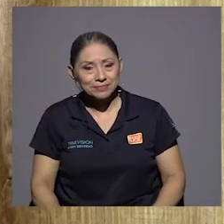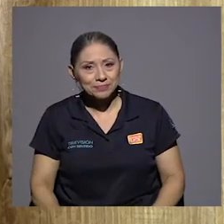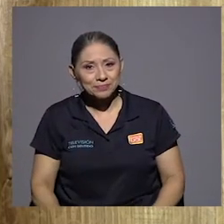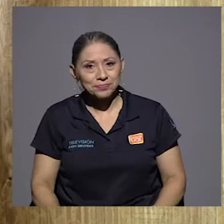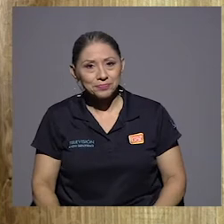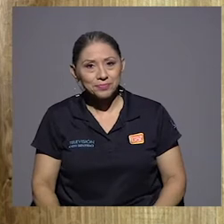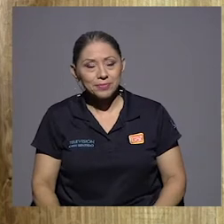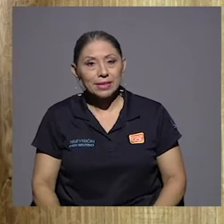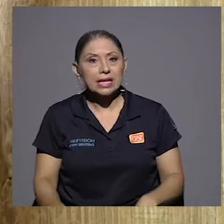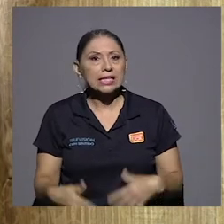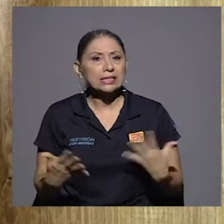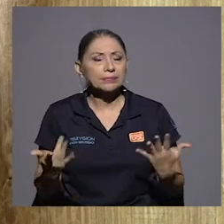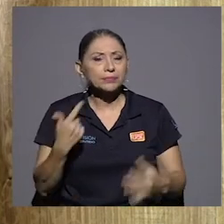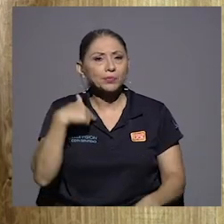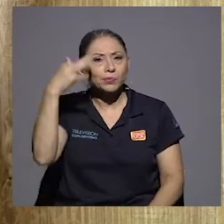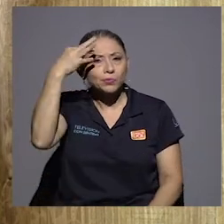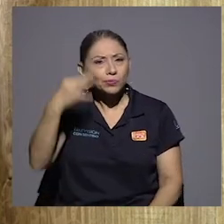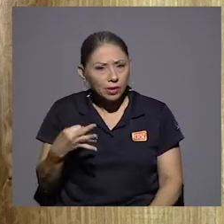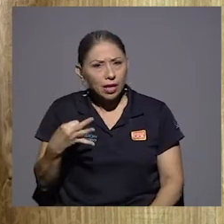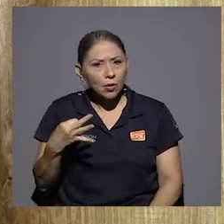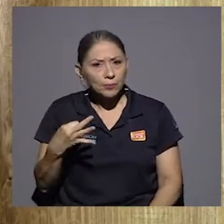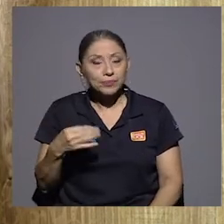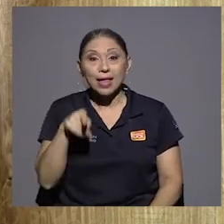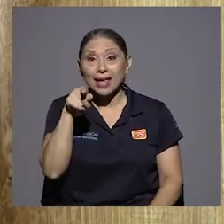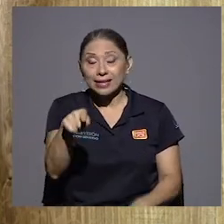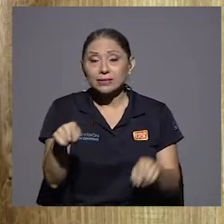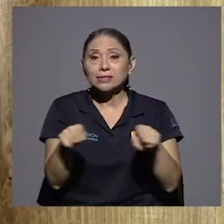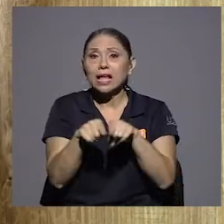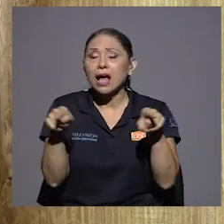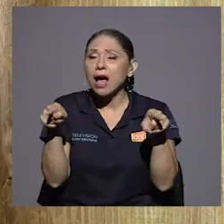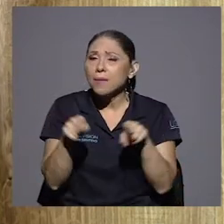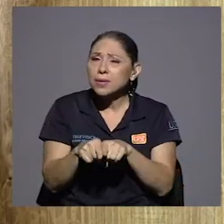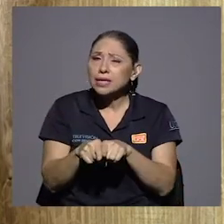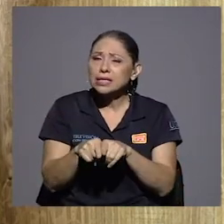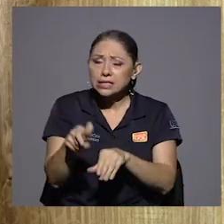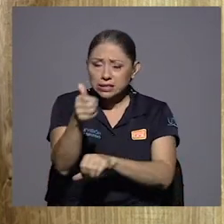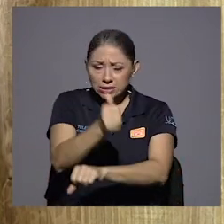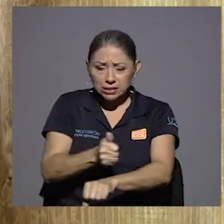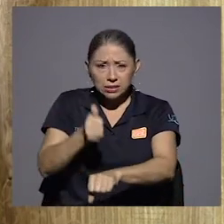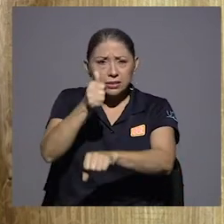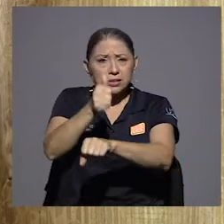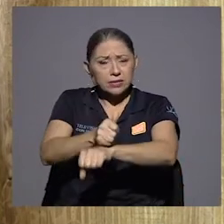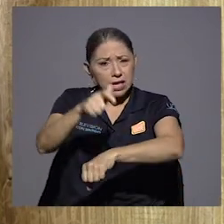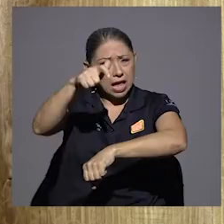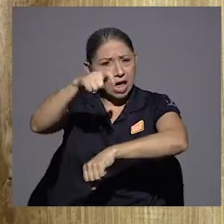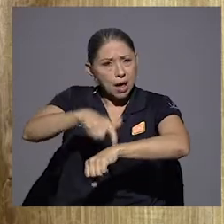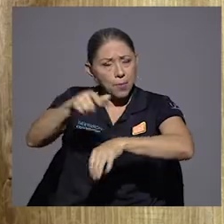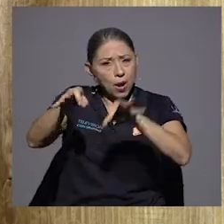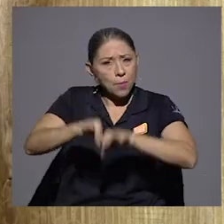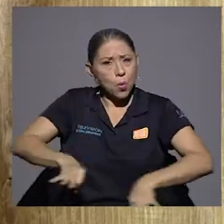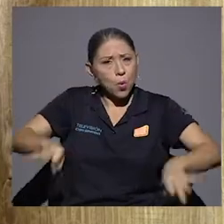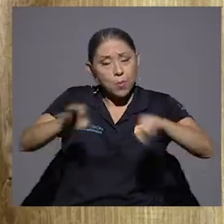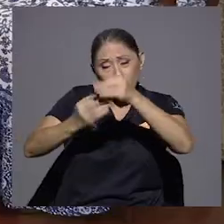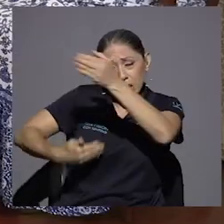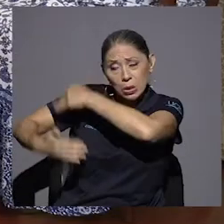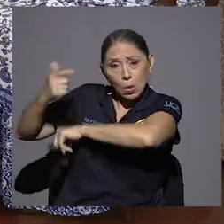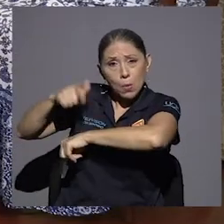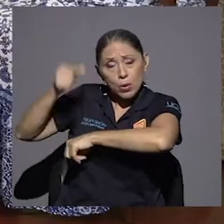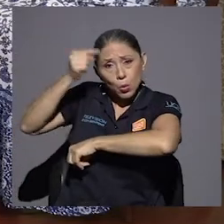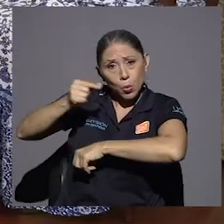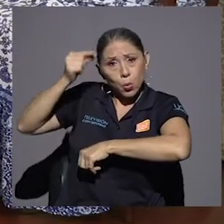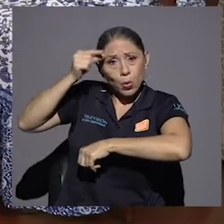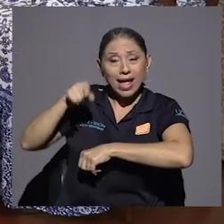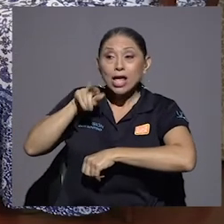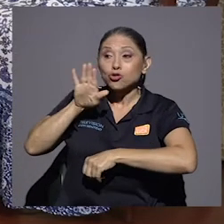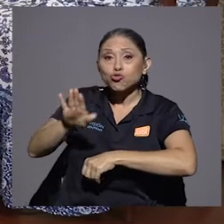creo que marca también una época muy importante de esa administración en la que él hace reforma y que